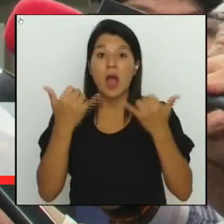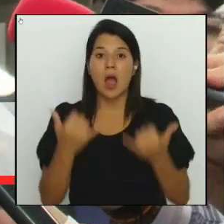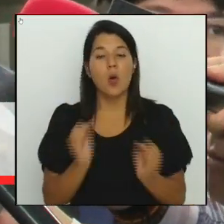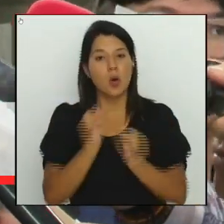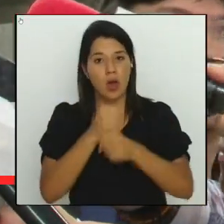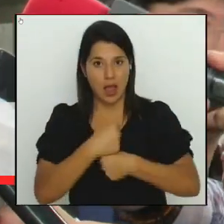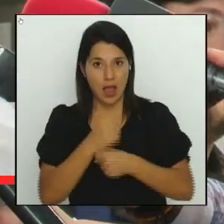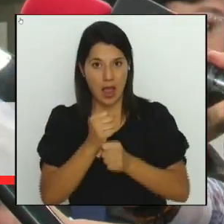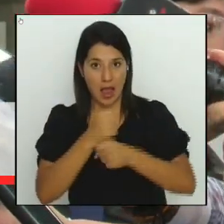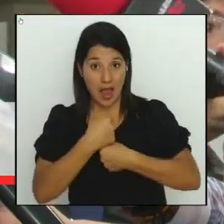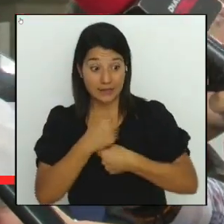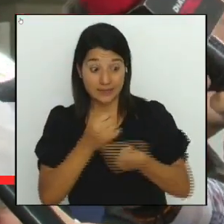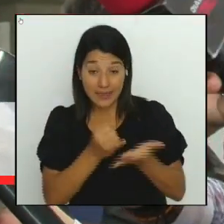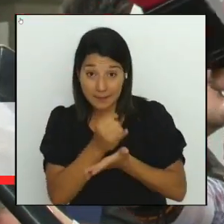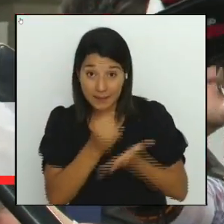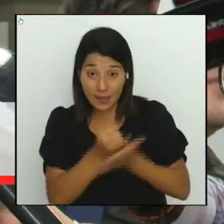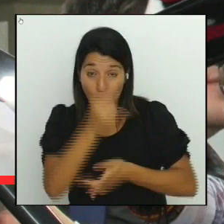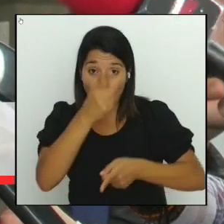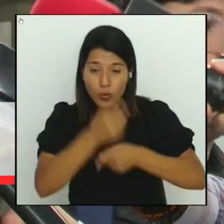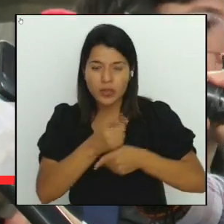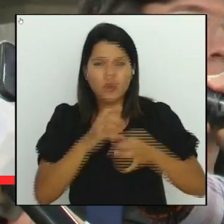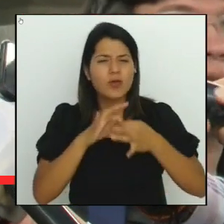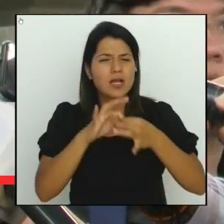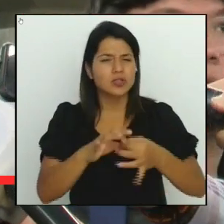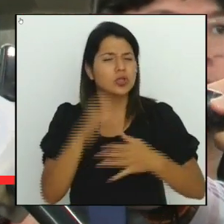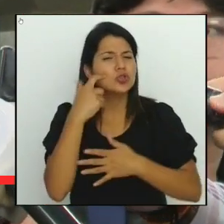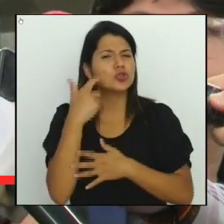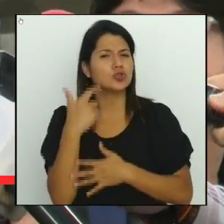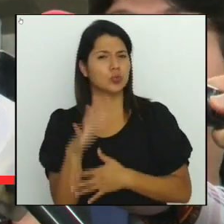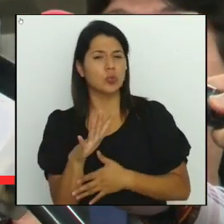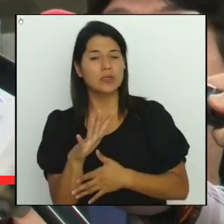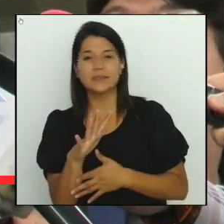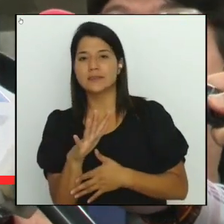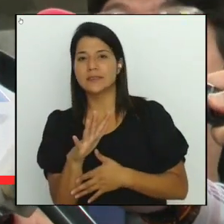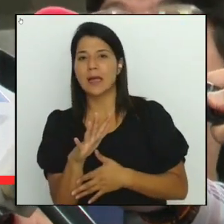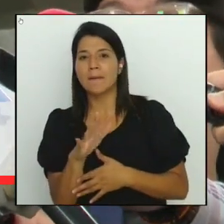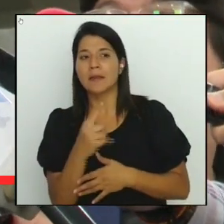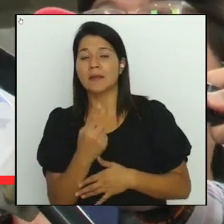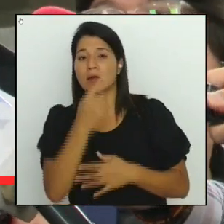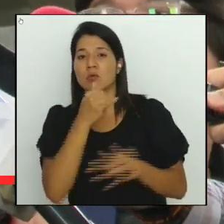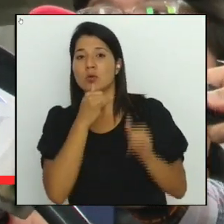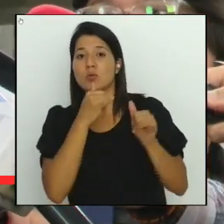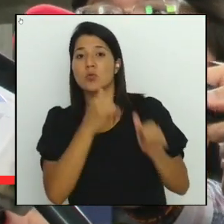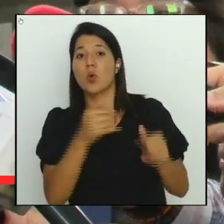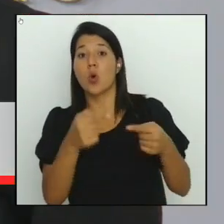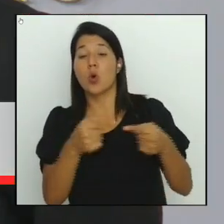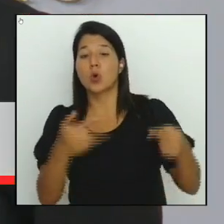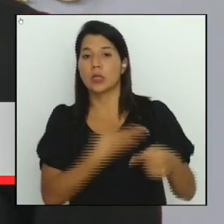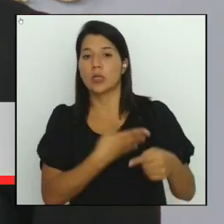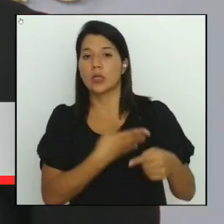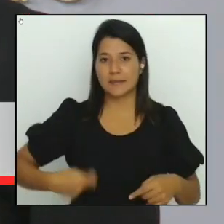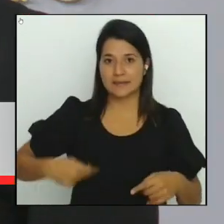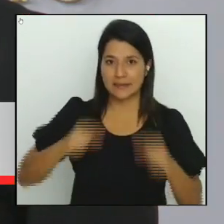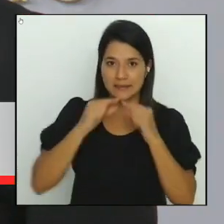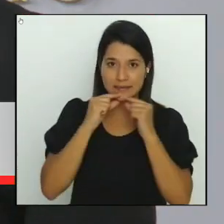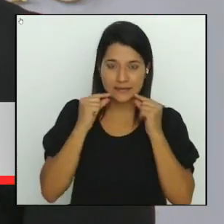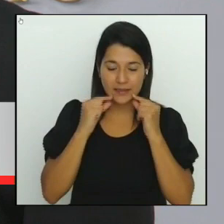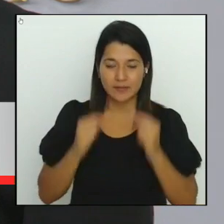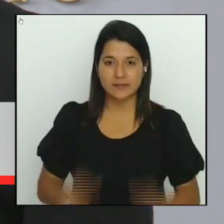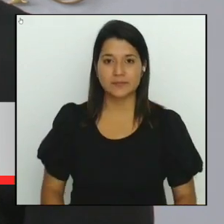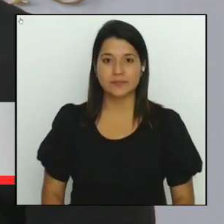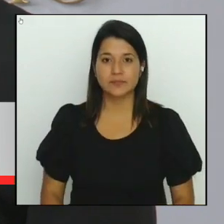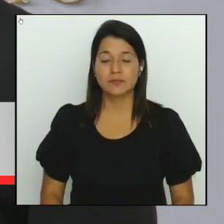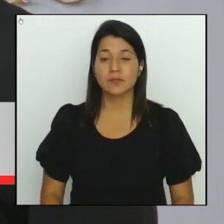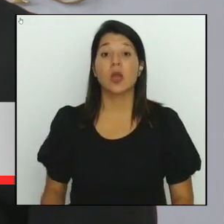investigación sobre una supuesta beligerancia política denunciada contra el presidente Rodrigo Chávez. Una garantía de